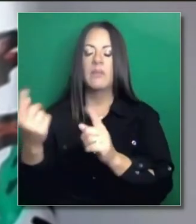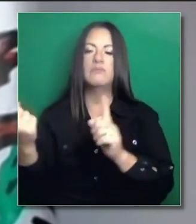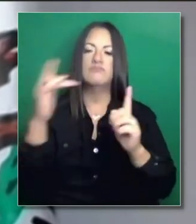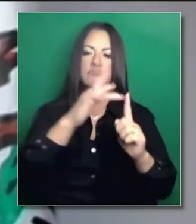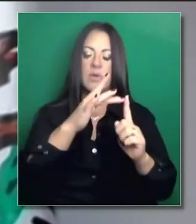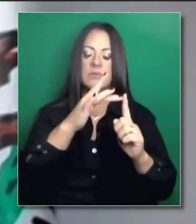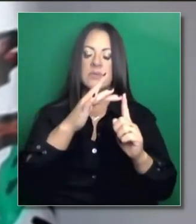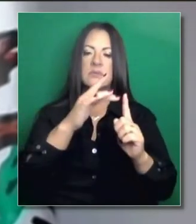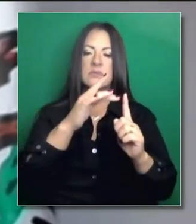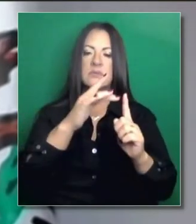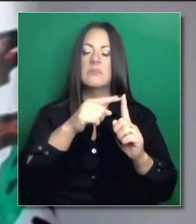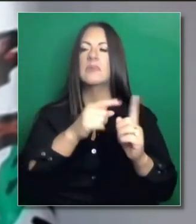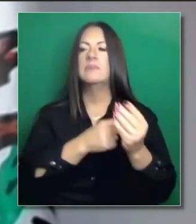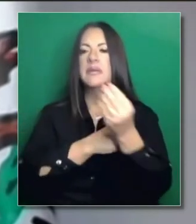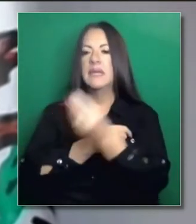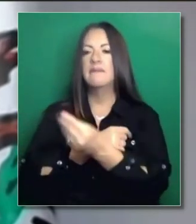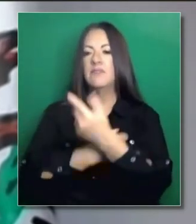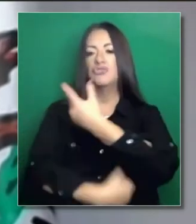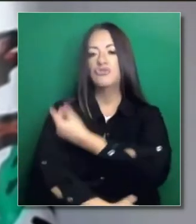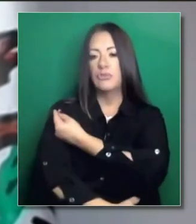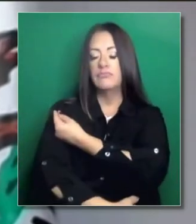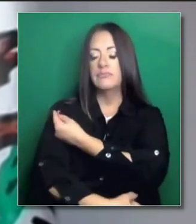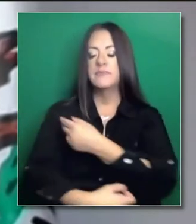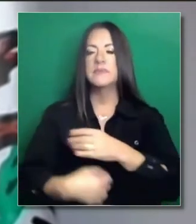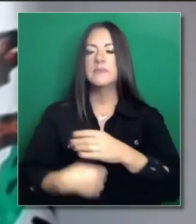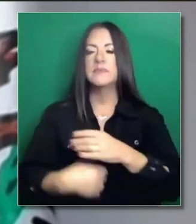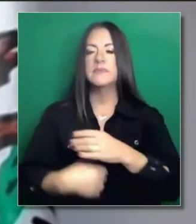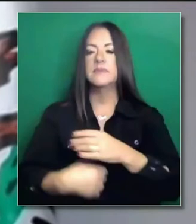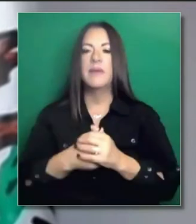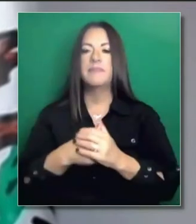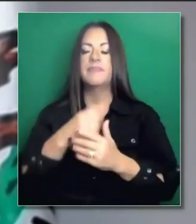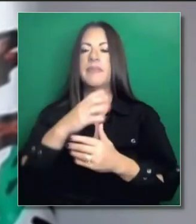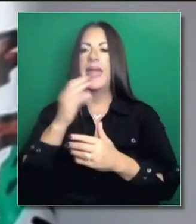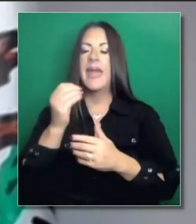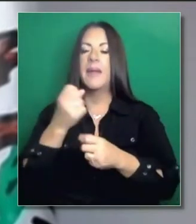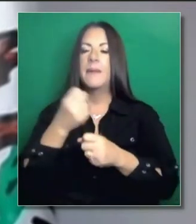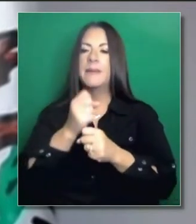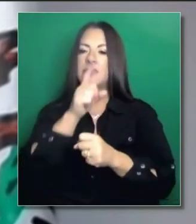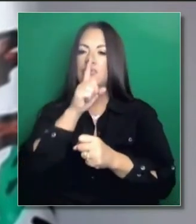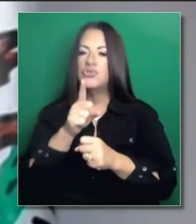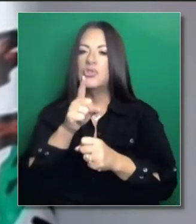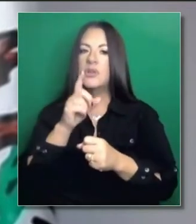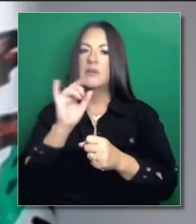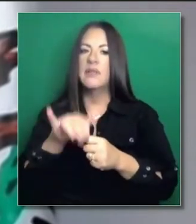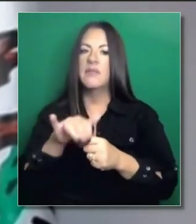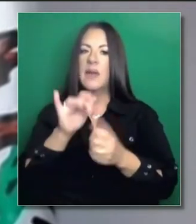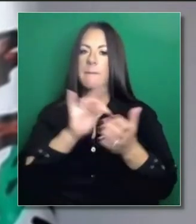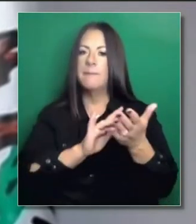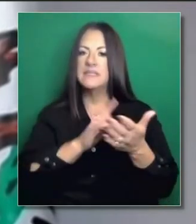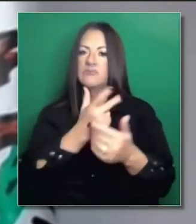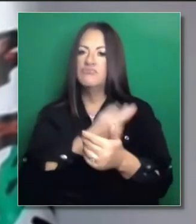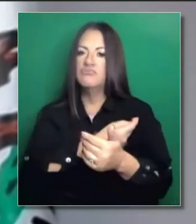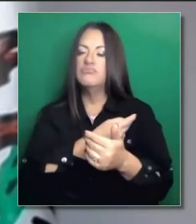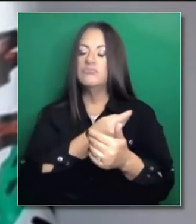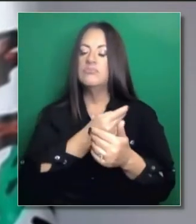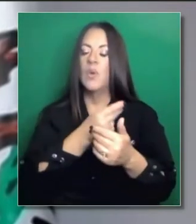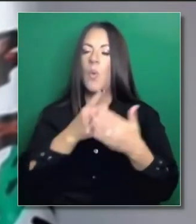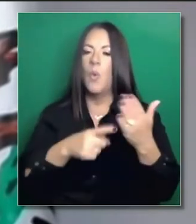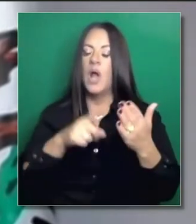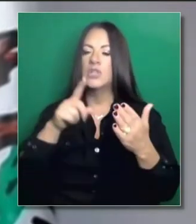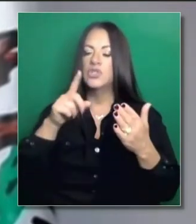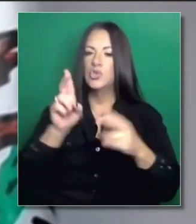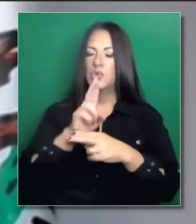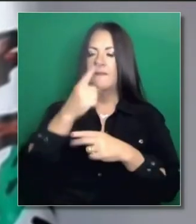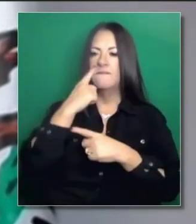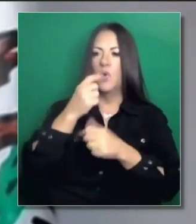beneficiarse gracias a la vacuna y solamente si es necesario utilizar esas dosis para otros también. Entonces, estamos